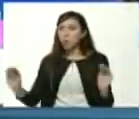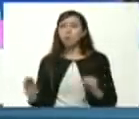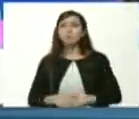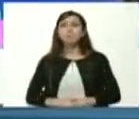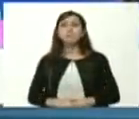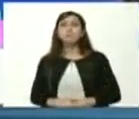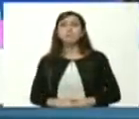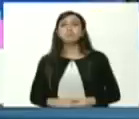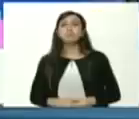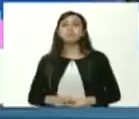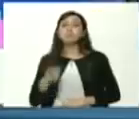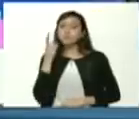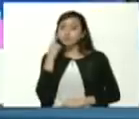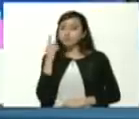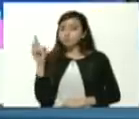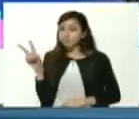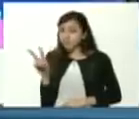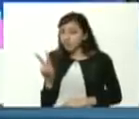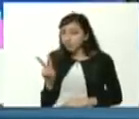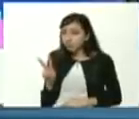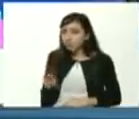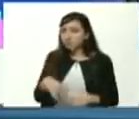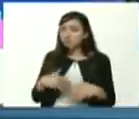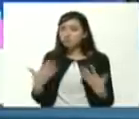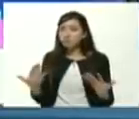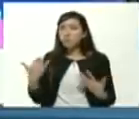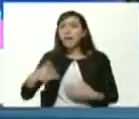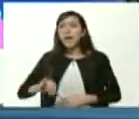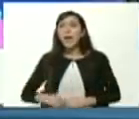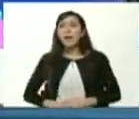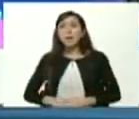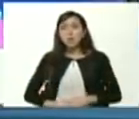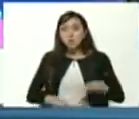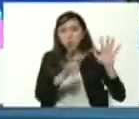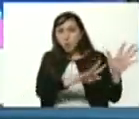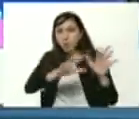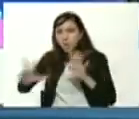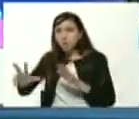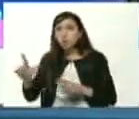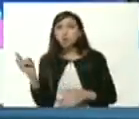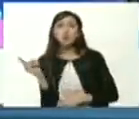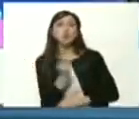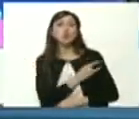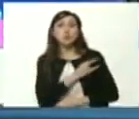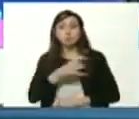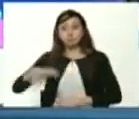fíjense ustedes en Venezuela existen 98 universidades